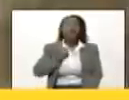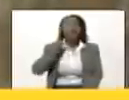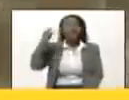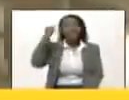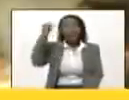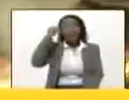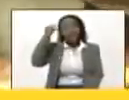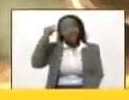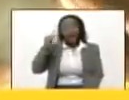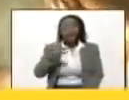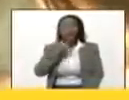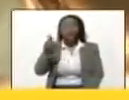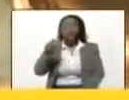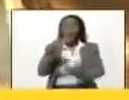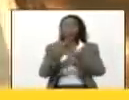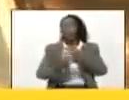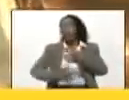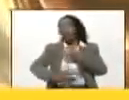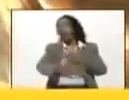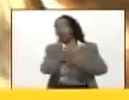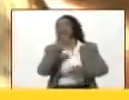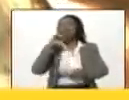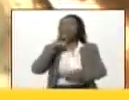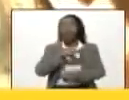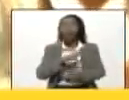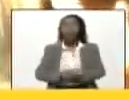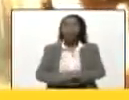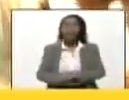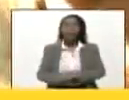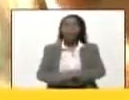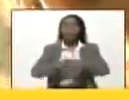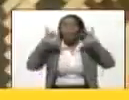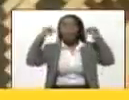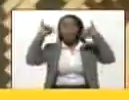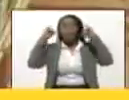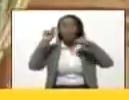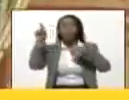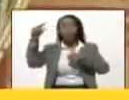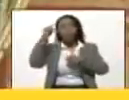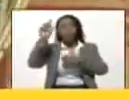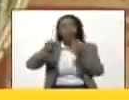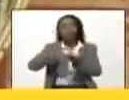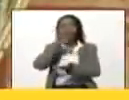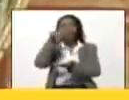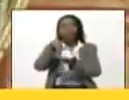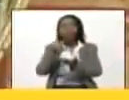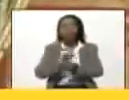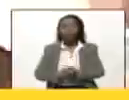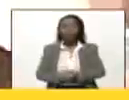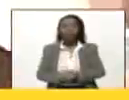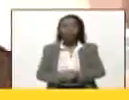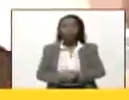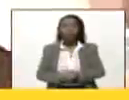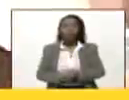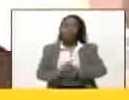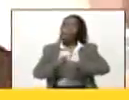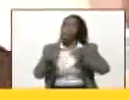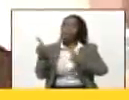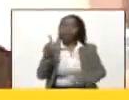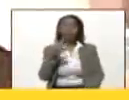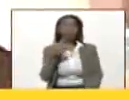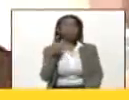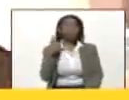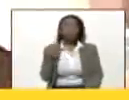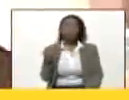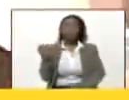de su larga historia para conmemorar su día nacional. Pero no,